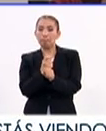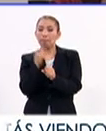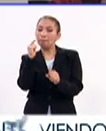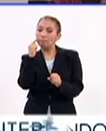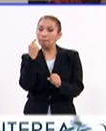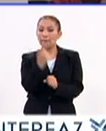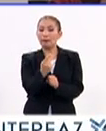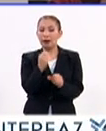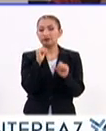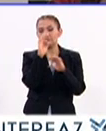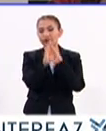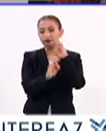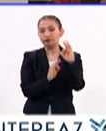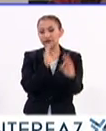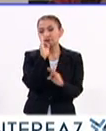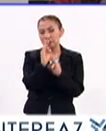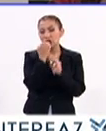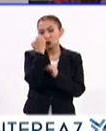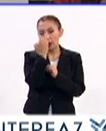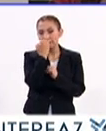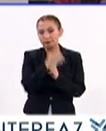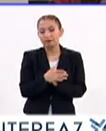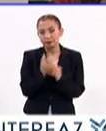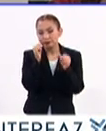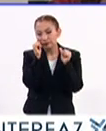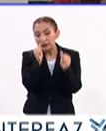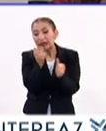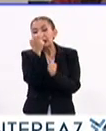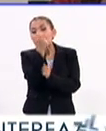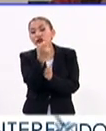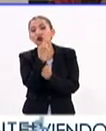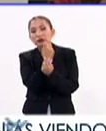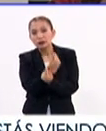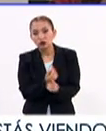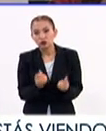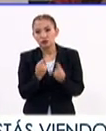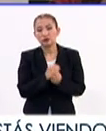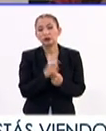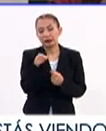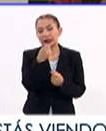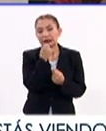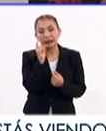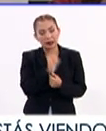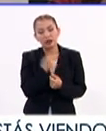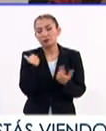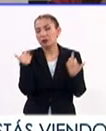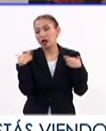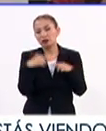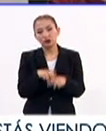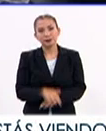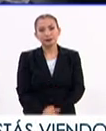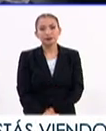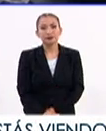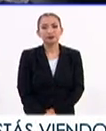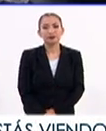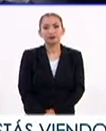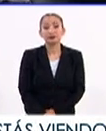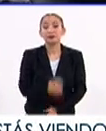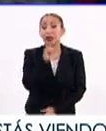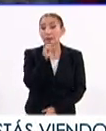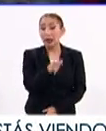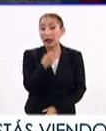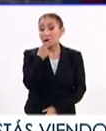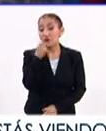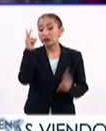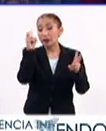atender a estas escuelas, atender a estos niños, a estas niñas, a estos maestros. Además